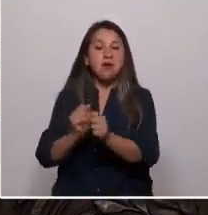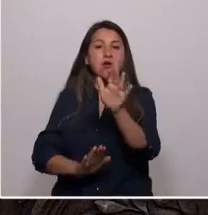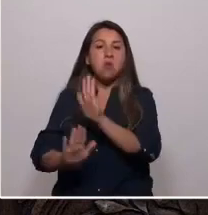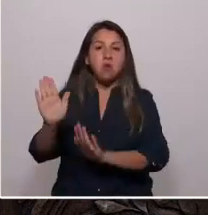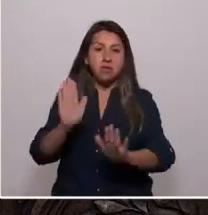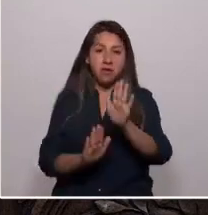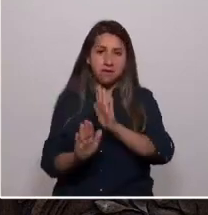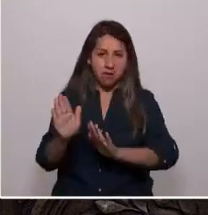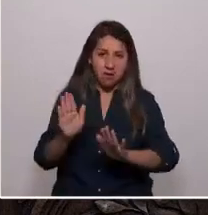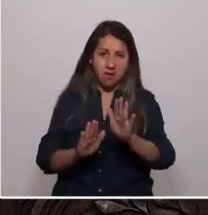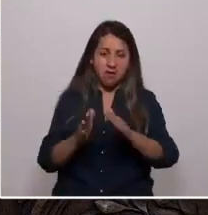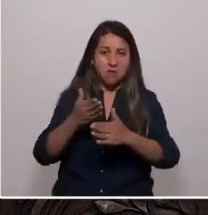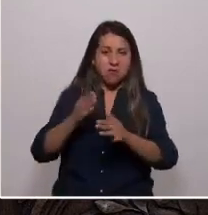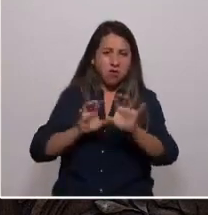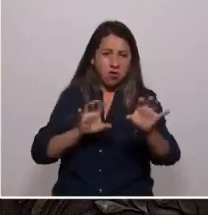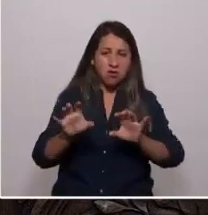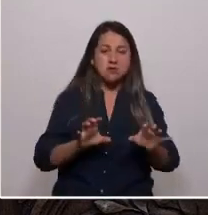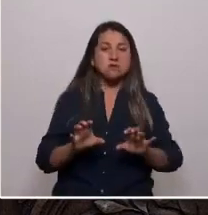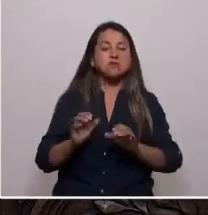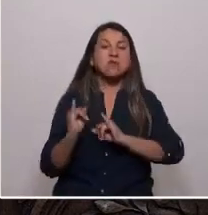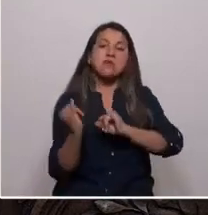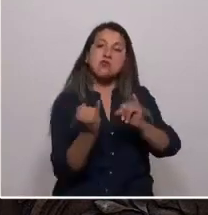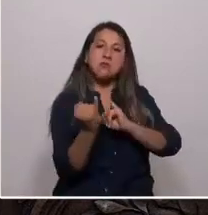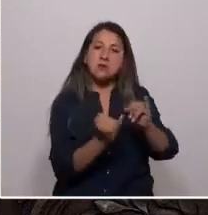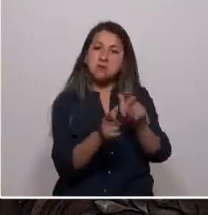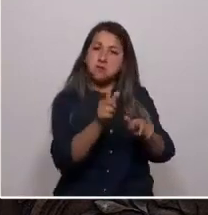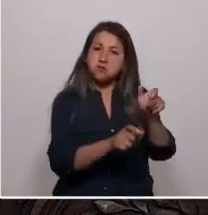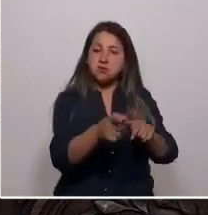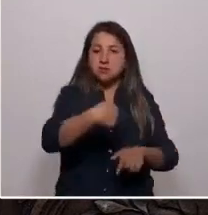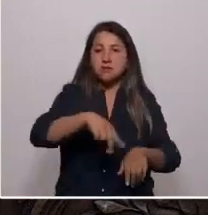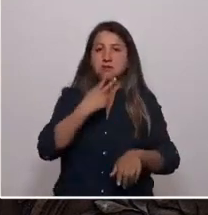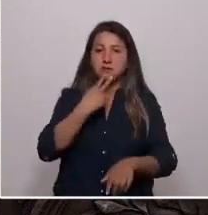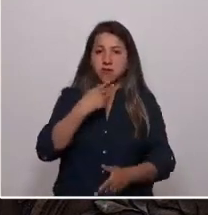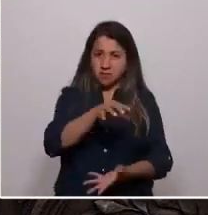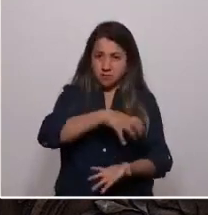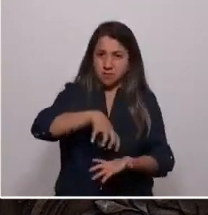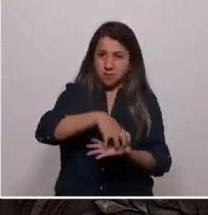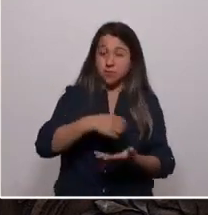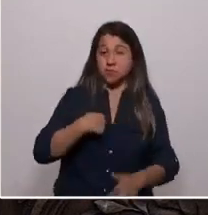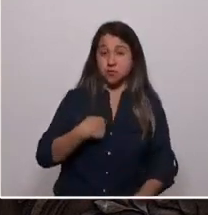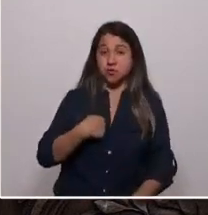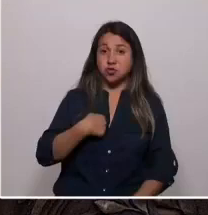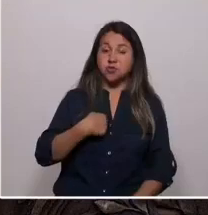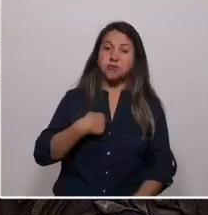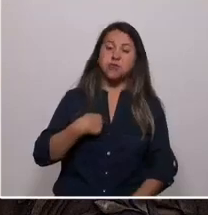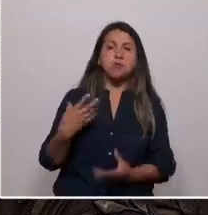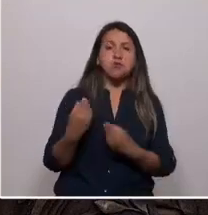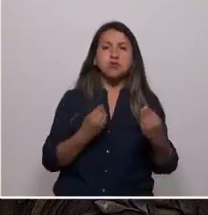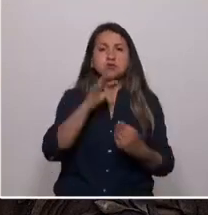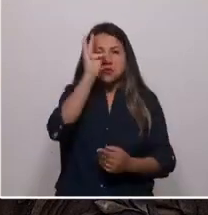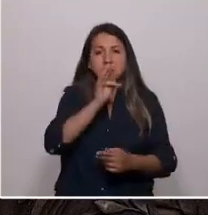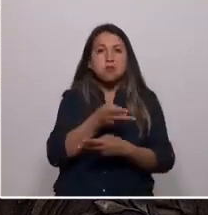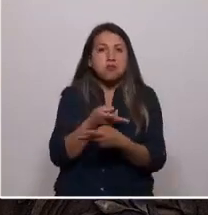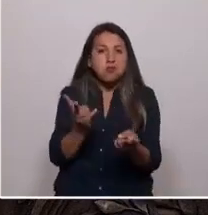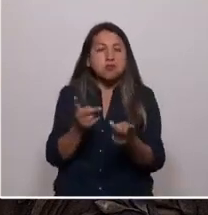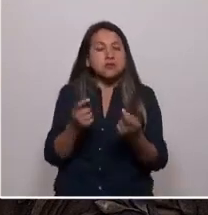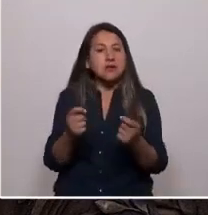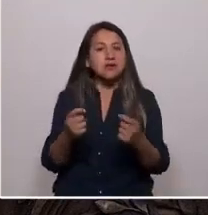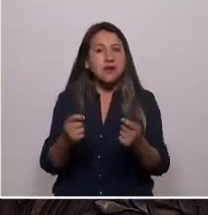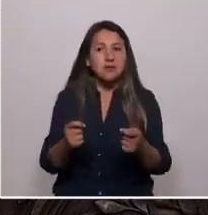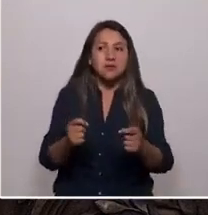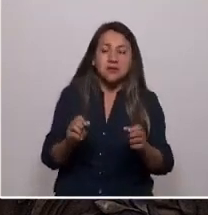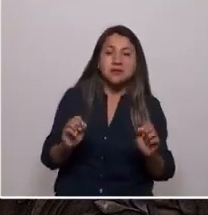fiscales y otorgar información a usuarios y habitantes. Yo era uno de esos tantos funcionarios públicos que tratábamos de